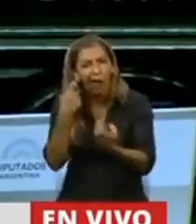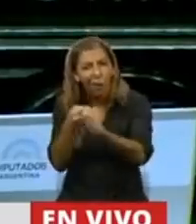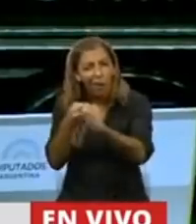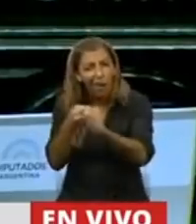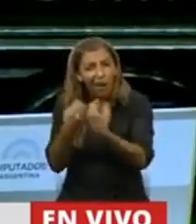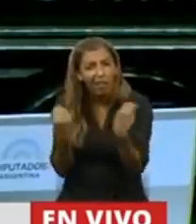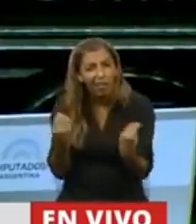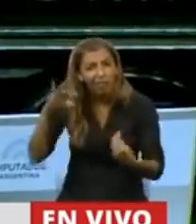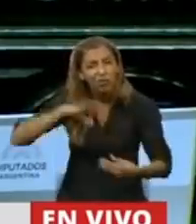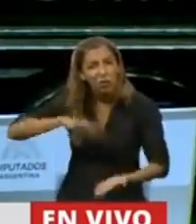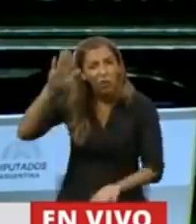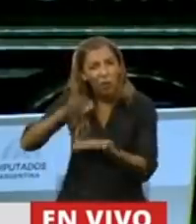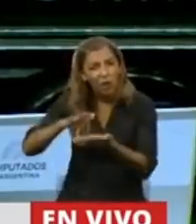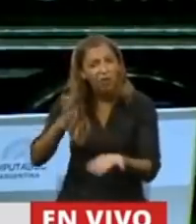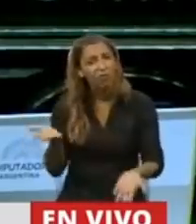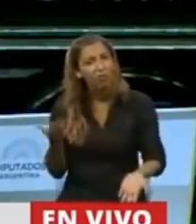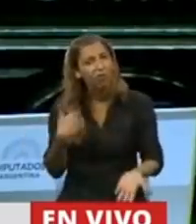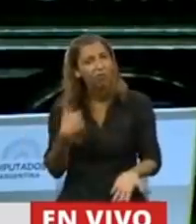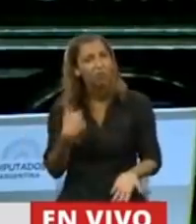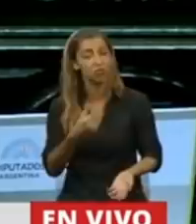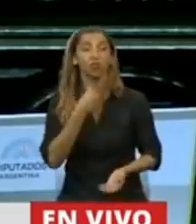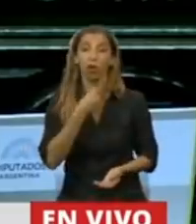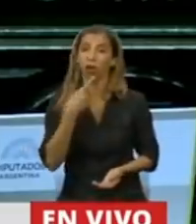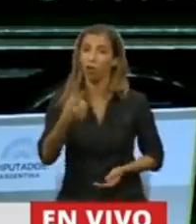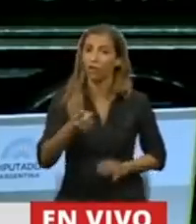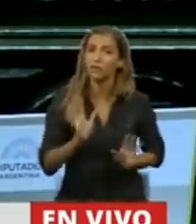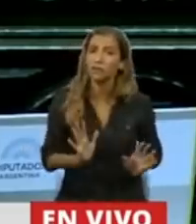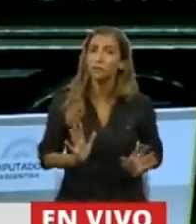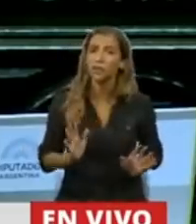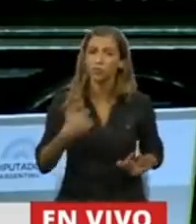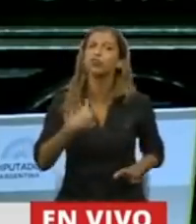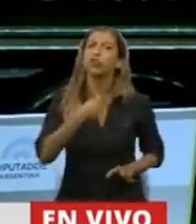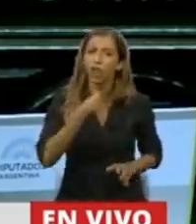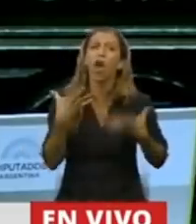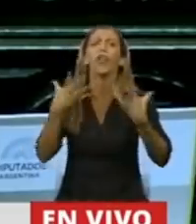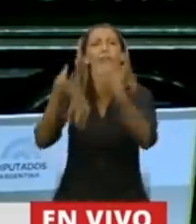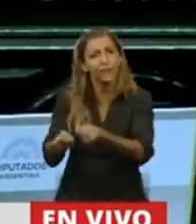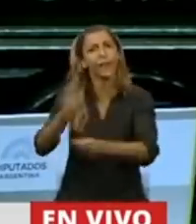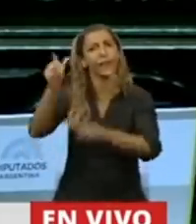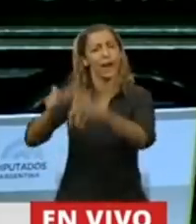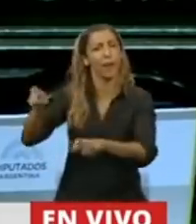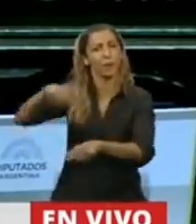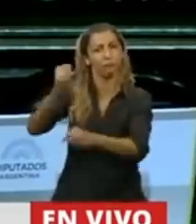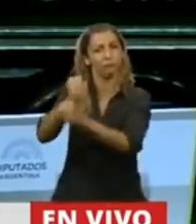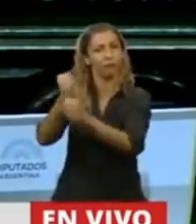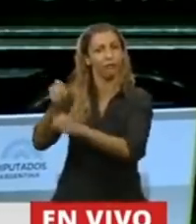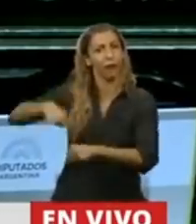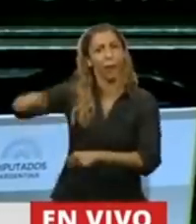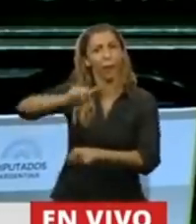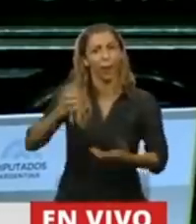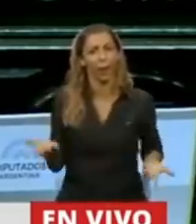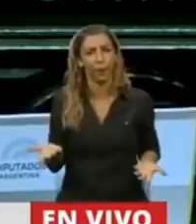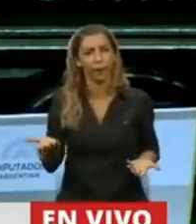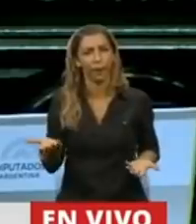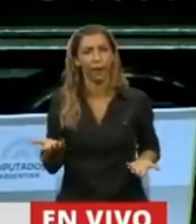problema en decir esas cosas, yo no me quiero arrepentir después de no defender a los que nosotros tenemos que defender acá, ¿saben por qué? Porque nosotros